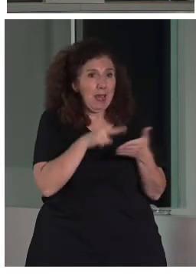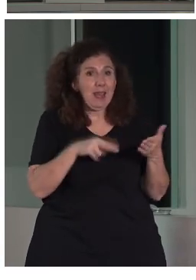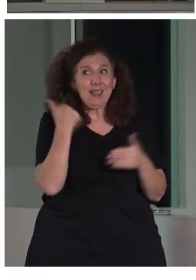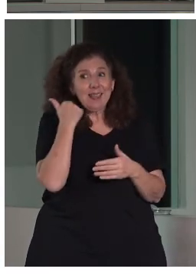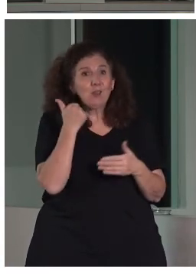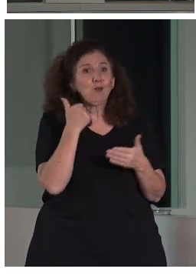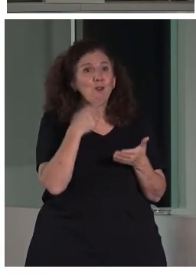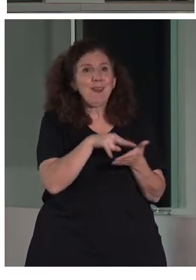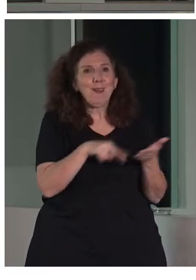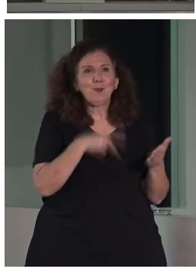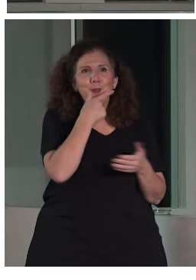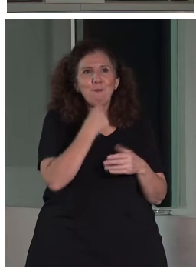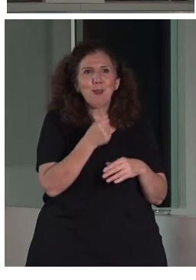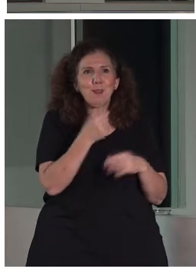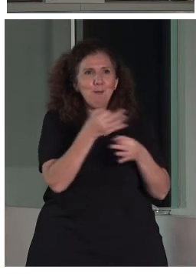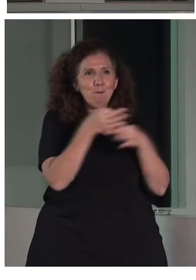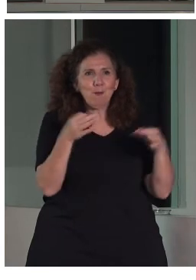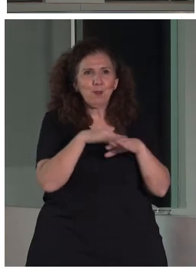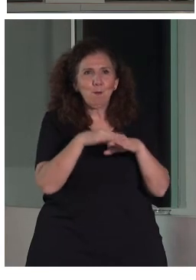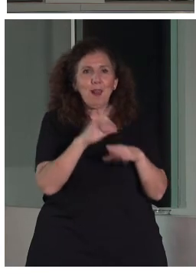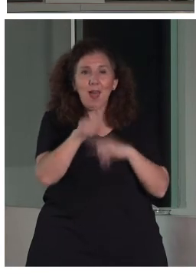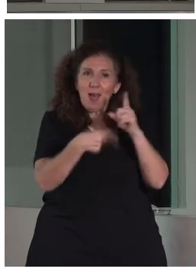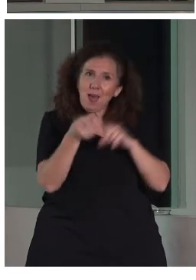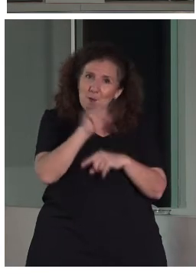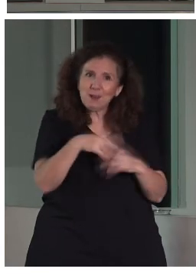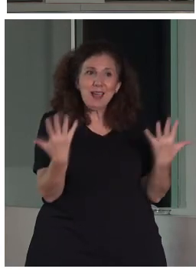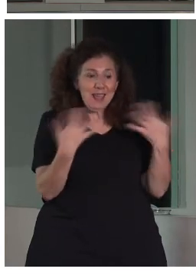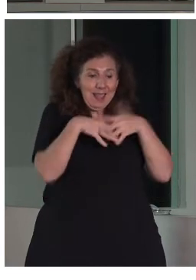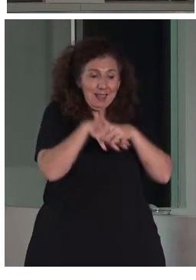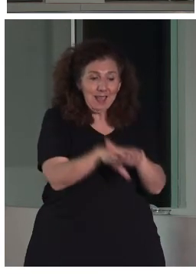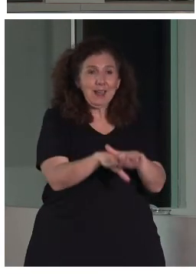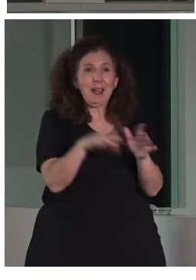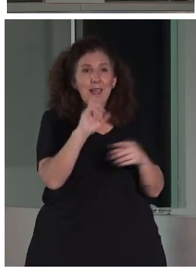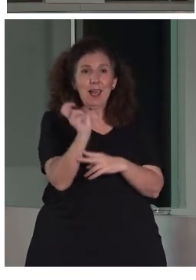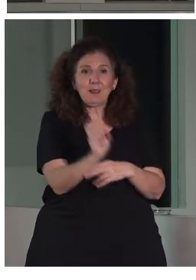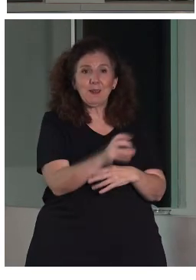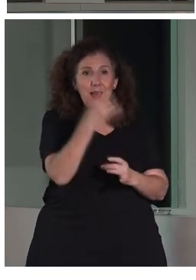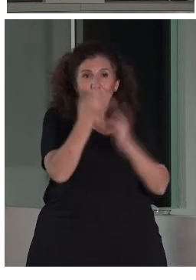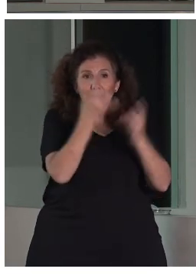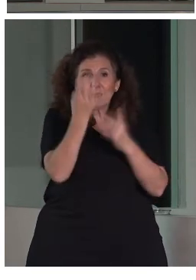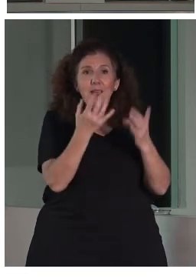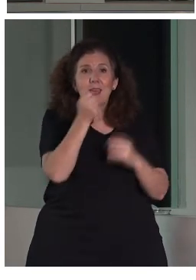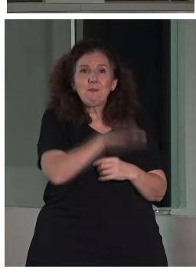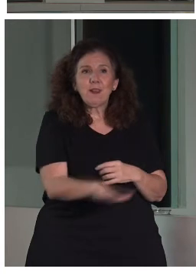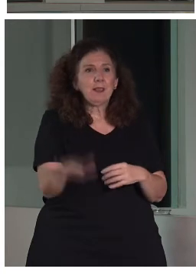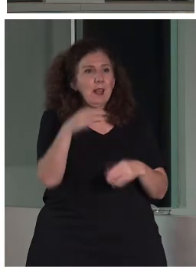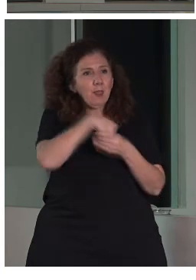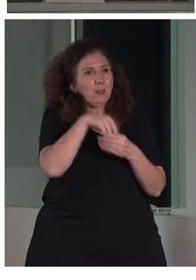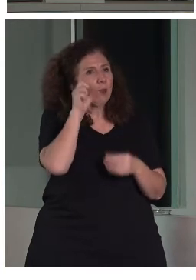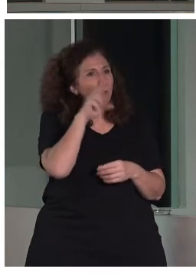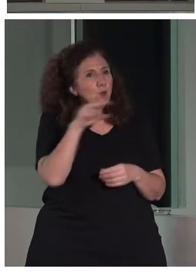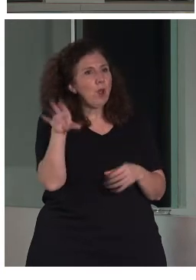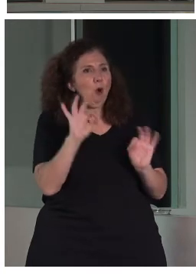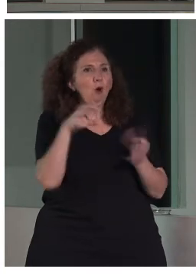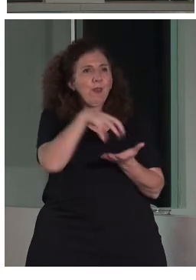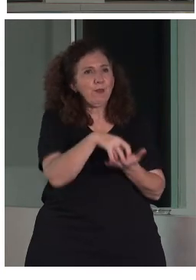esa herramienta y también la herramienta para integrar en actividades infantiles dentro de los museos y edificios de patrimonio. Entonces,